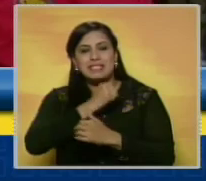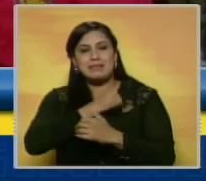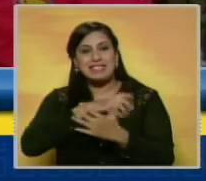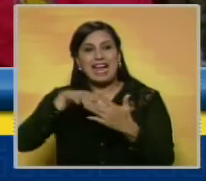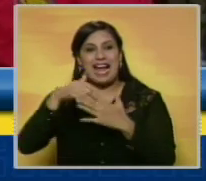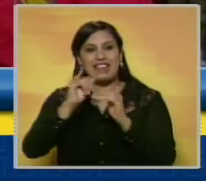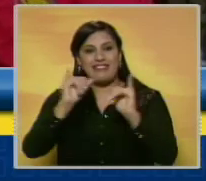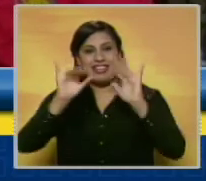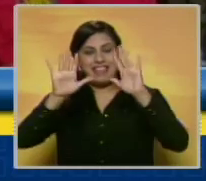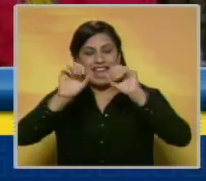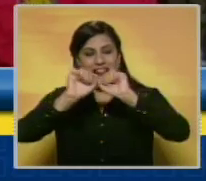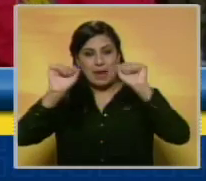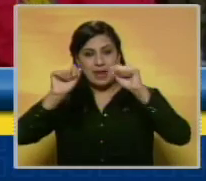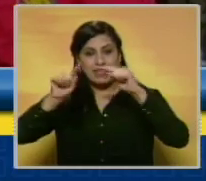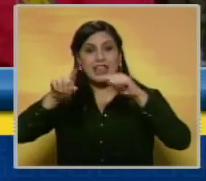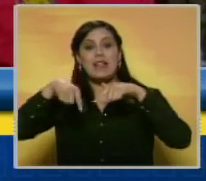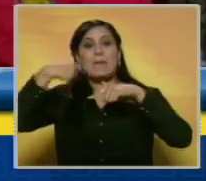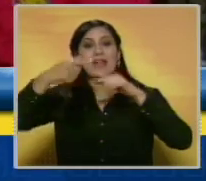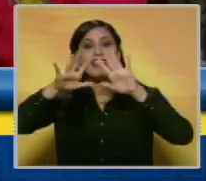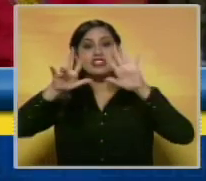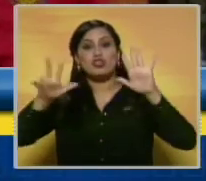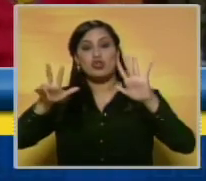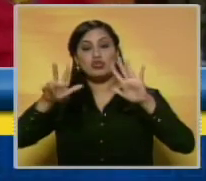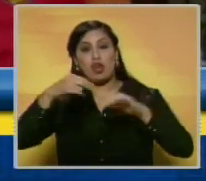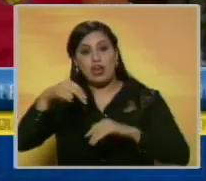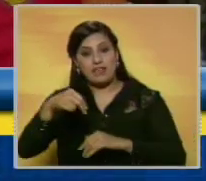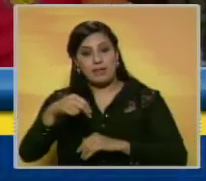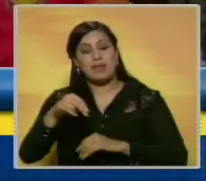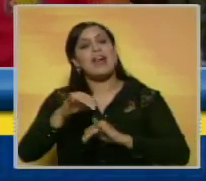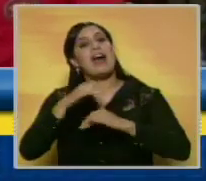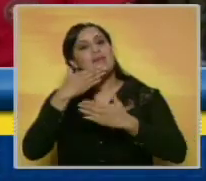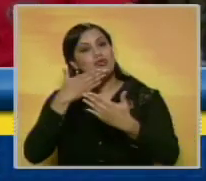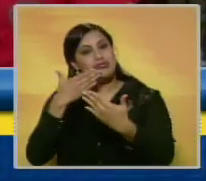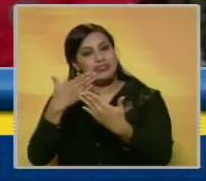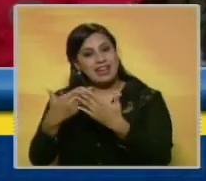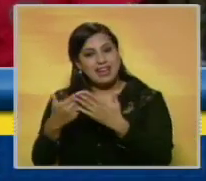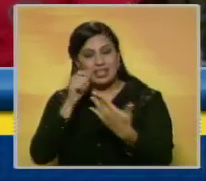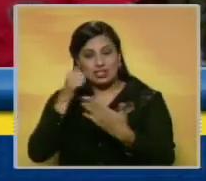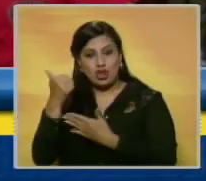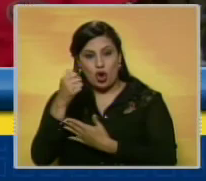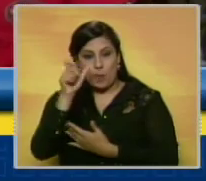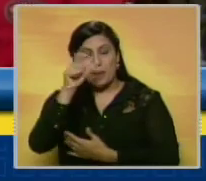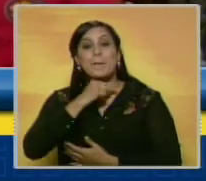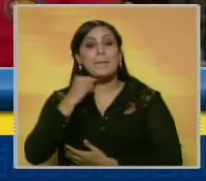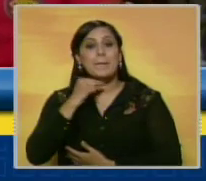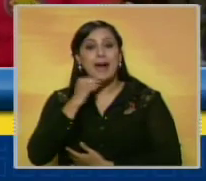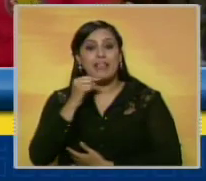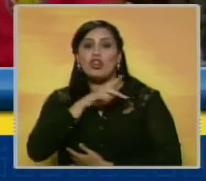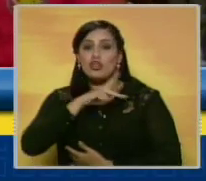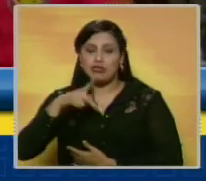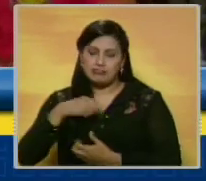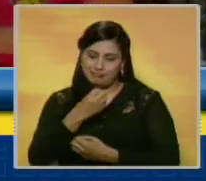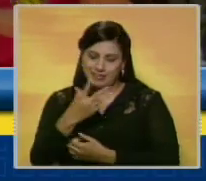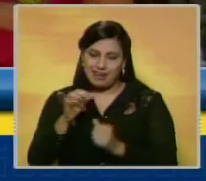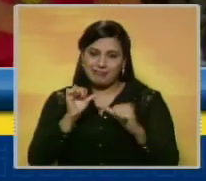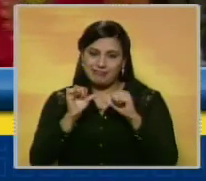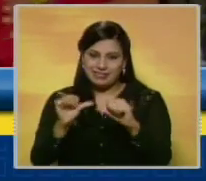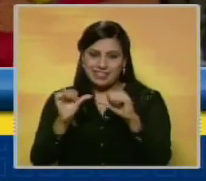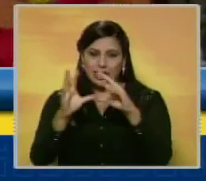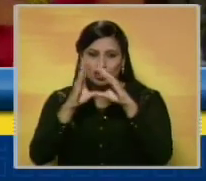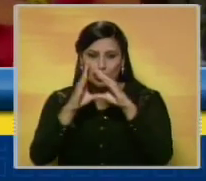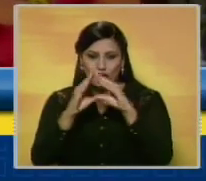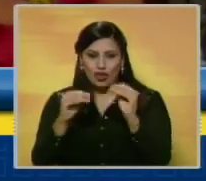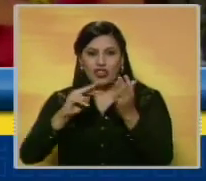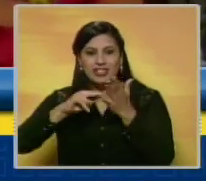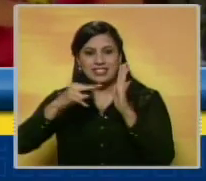hasta las 10 de la mañana del 18. Bien, muchísimas gracias entonces a el presbítero José Enrique Varela. Nosotros por supuesto vamos a llevarles todos